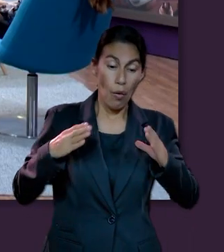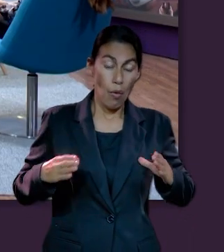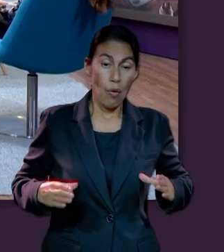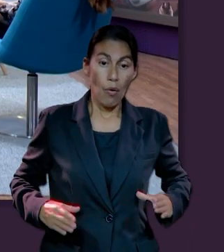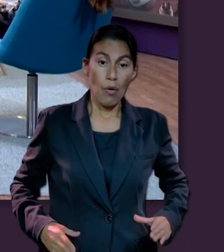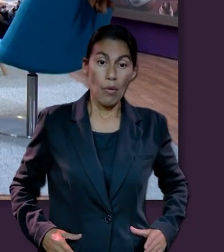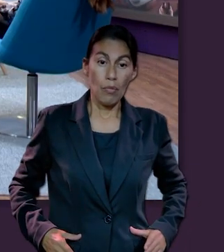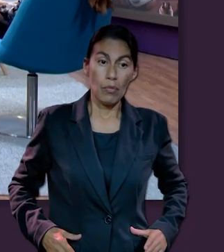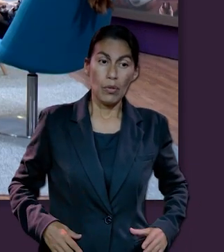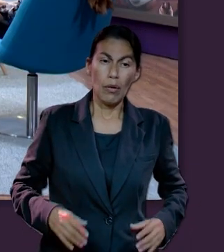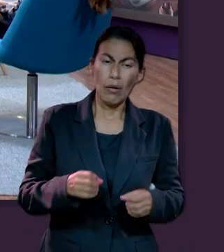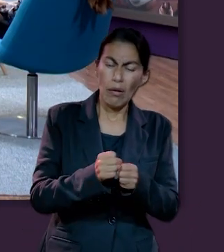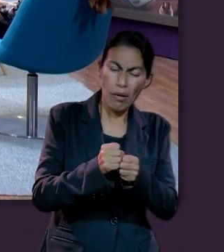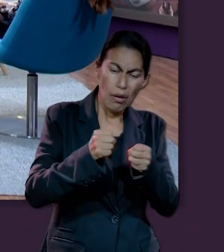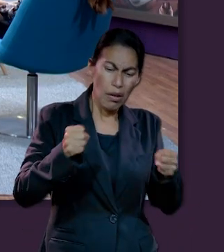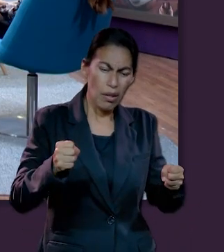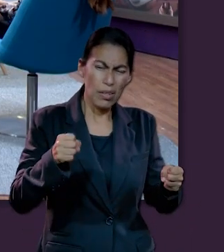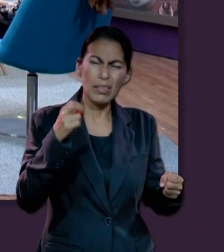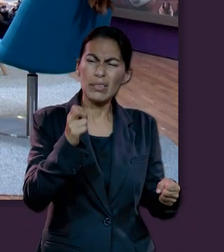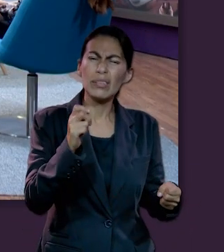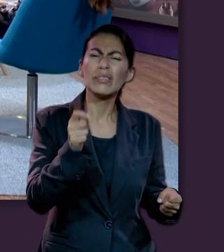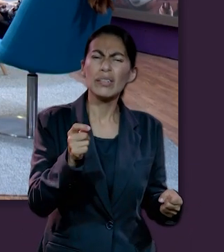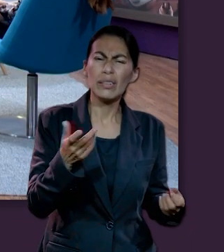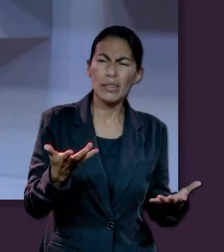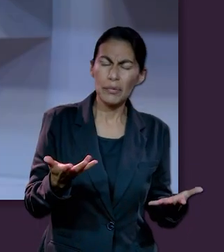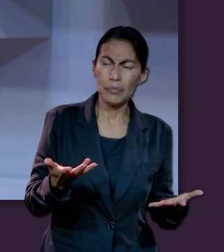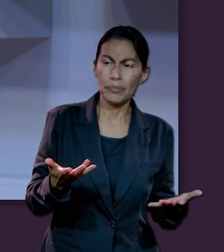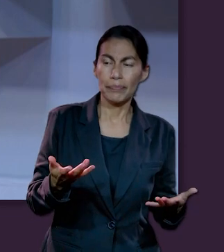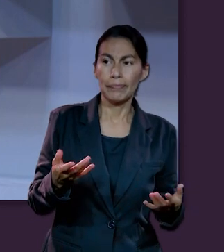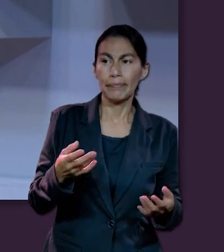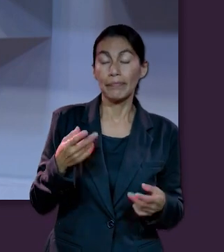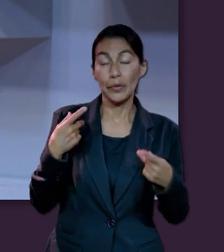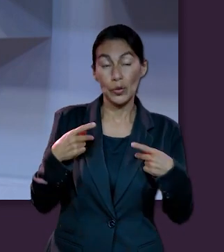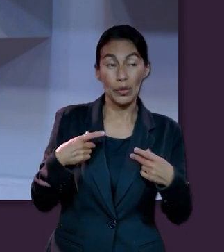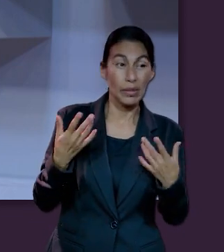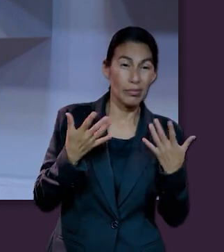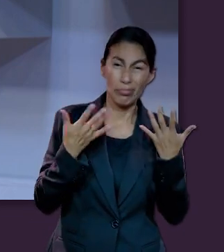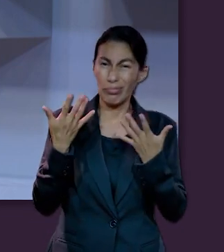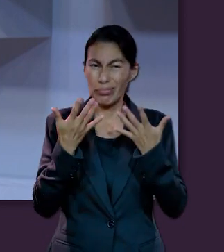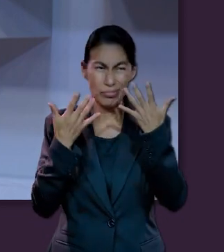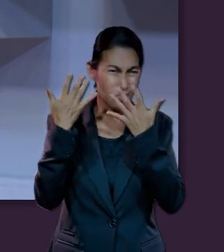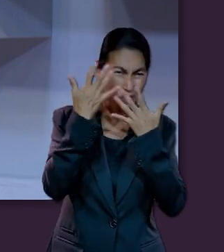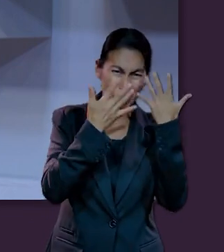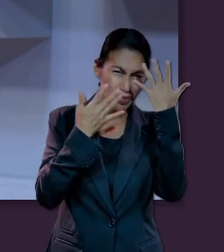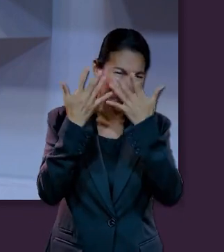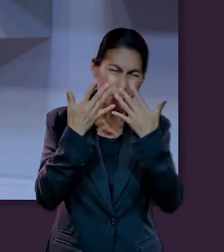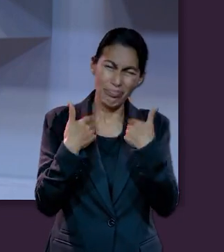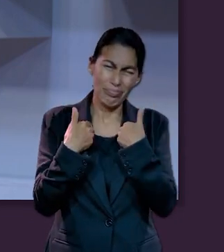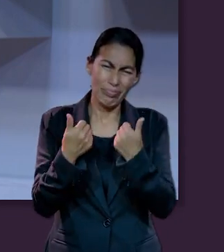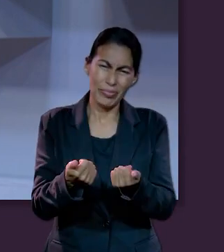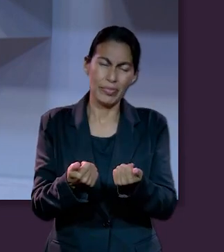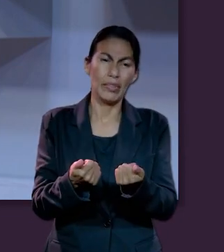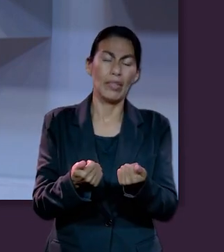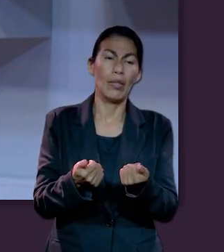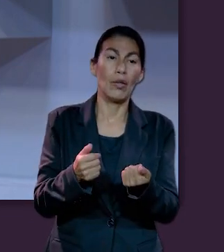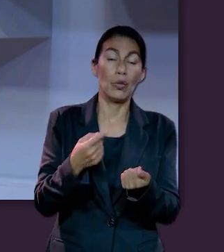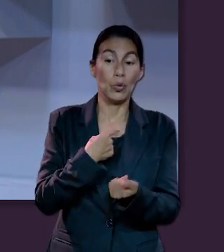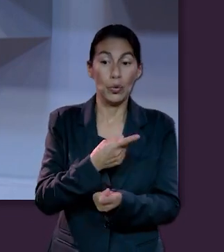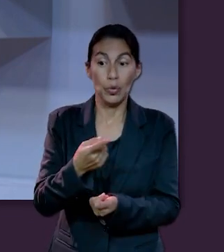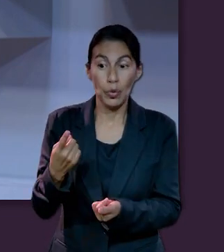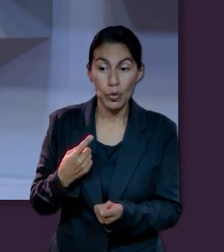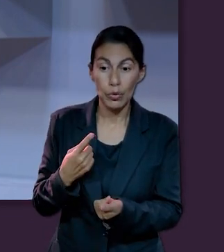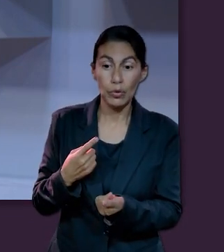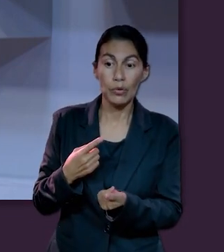estar dividido el cuerpo, y entonces tenemos que encontrar una explicación. Y desde entonces hay mucha incomprensión, especialmente